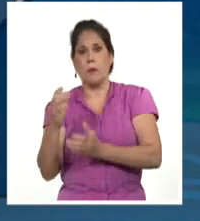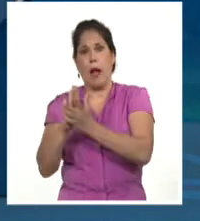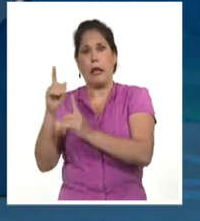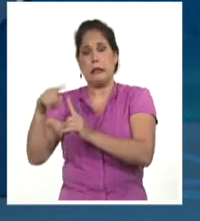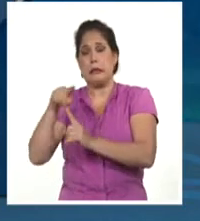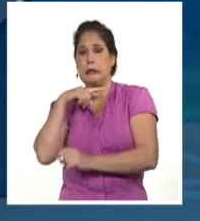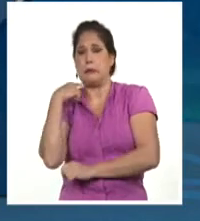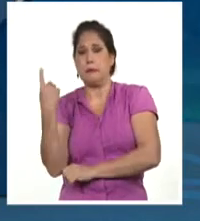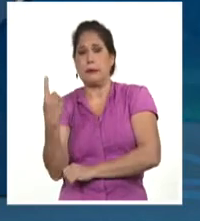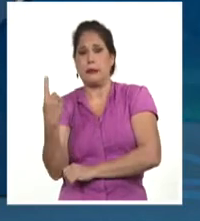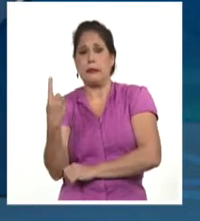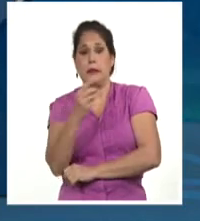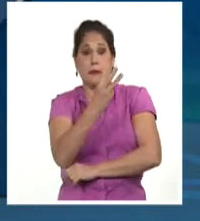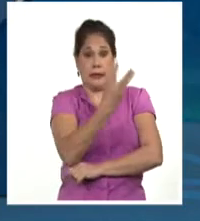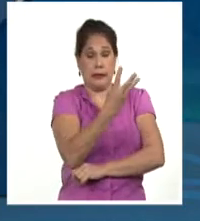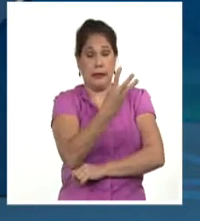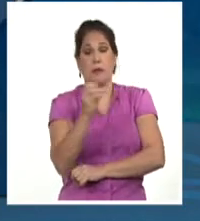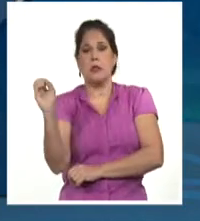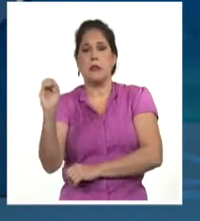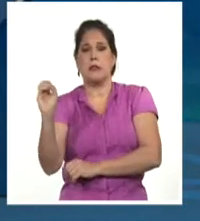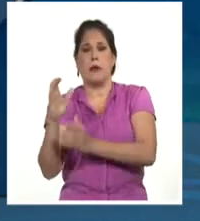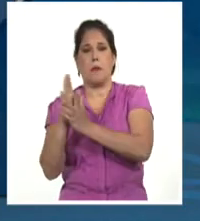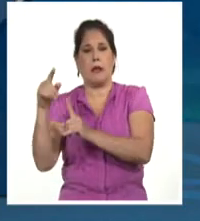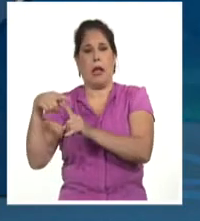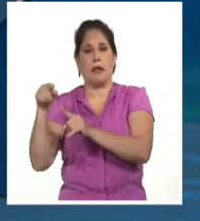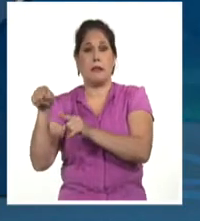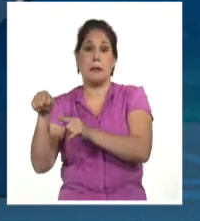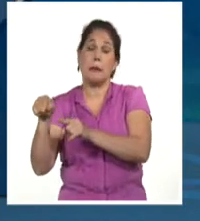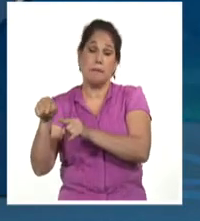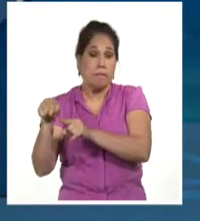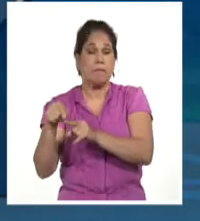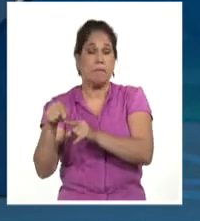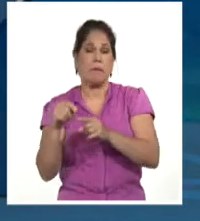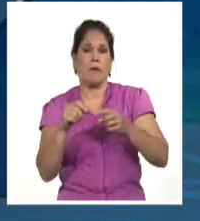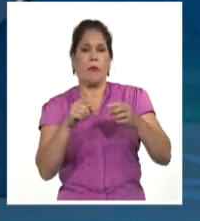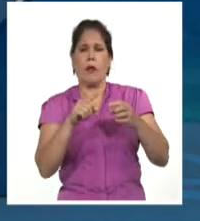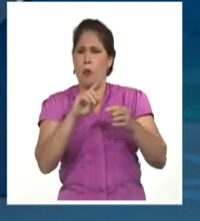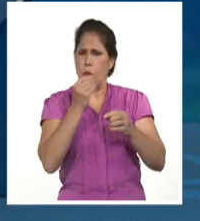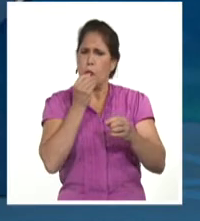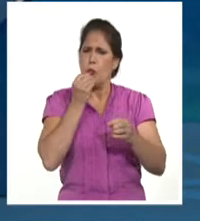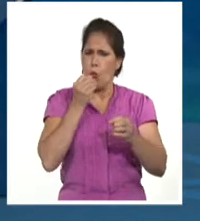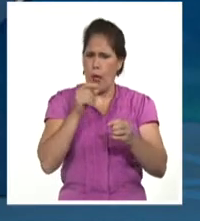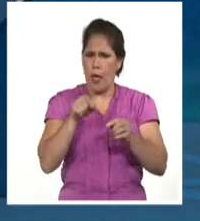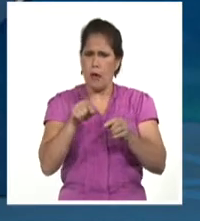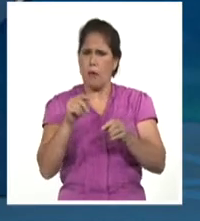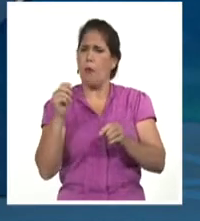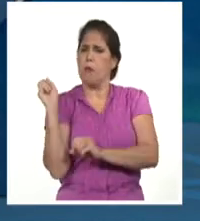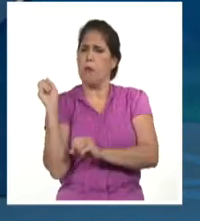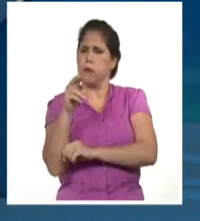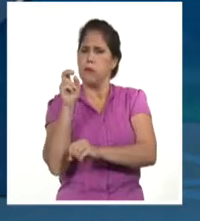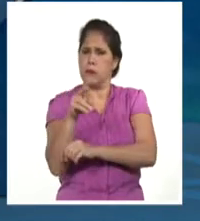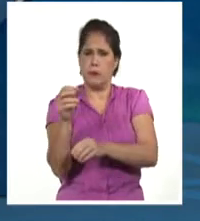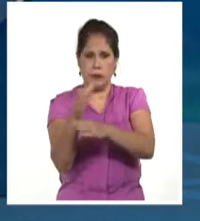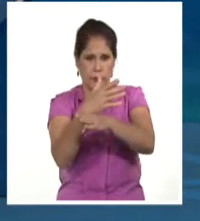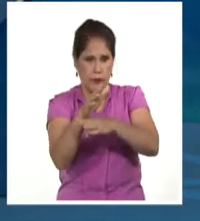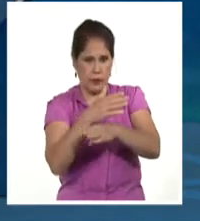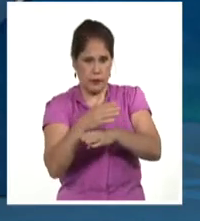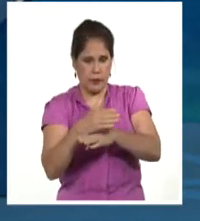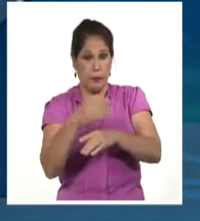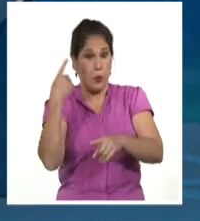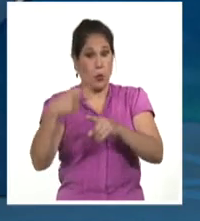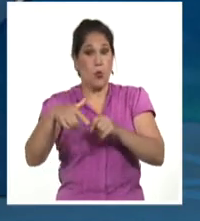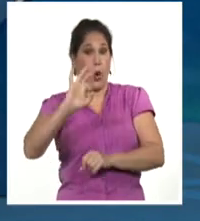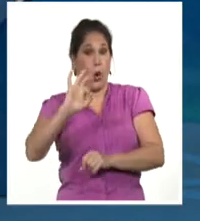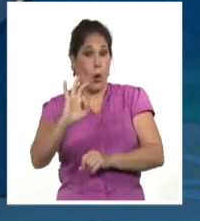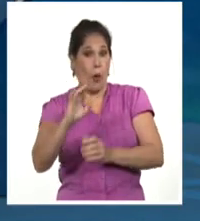3 por 0 con excelente trabajo monticular de Javier Mirabal y el octavo rescate efectivo de Randy Cueto. Julio Miranda y